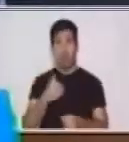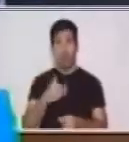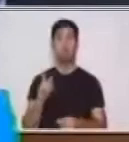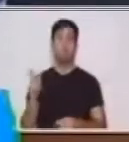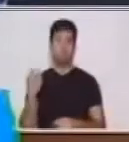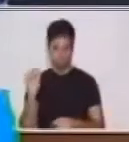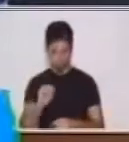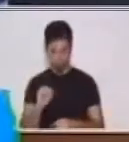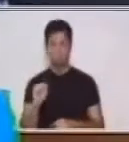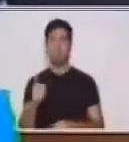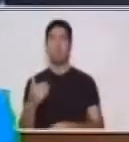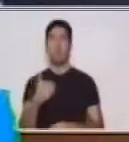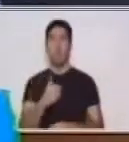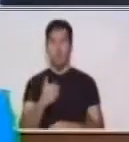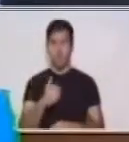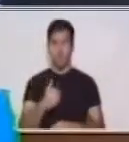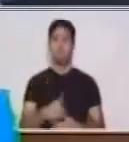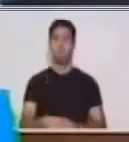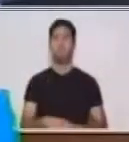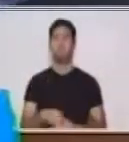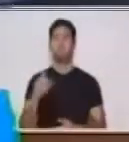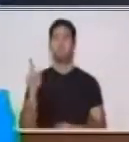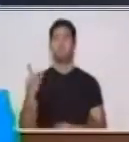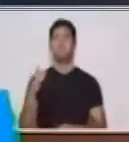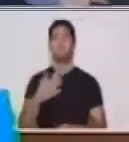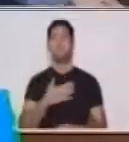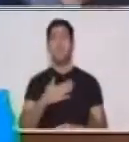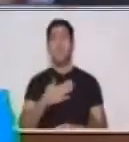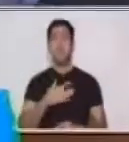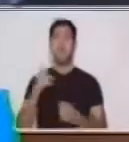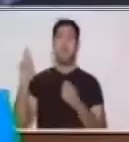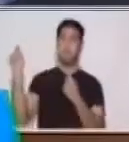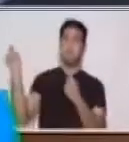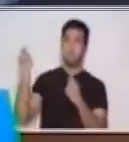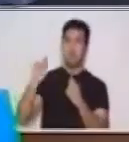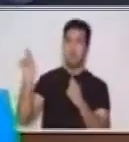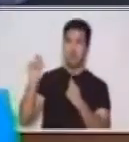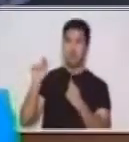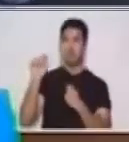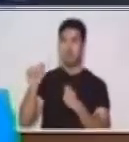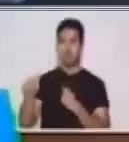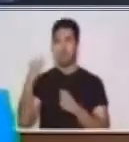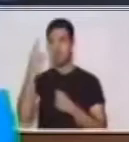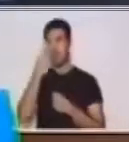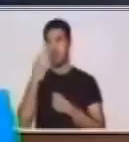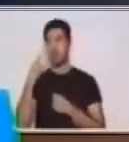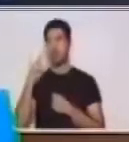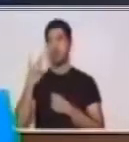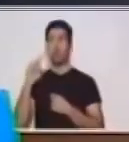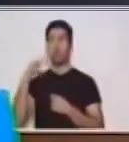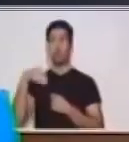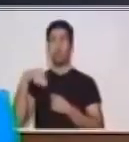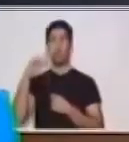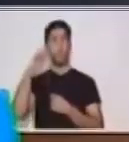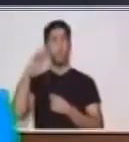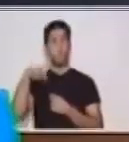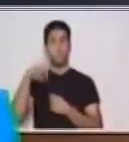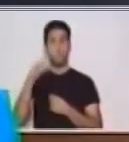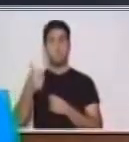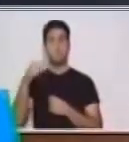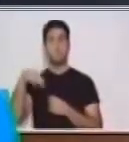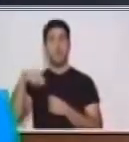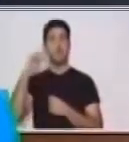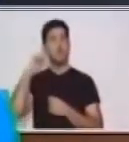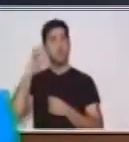Y, por supuesto, hay una melodía que lleva el título Barrilete de Zumpango. Entonces, tomamos aquí y vamos ya